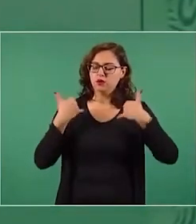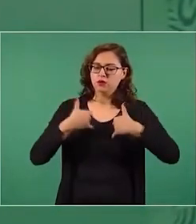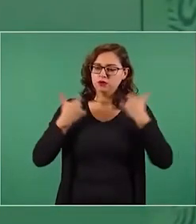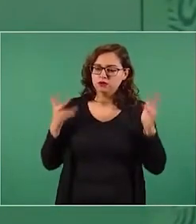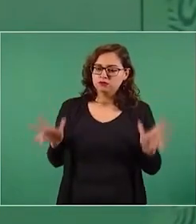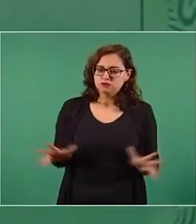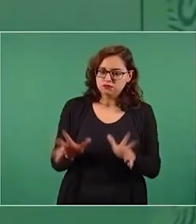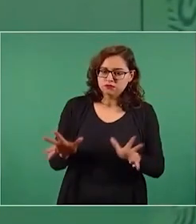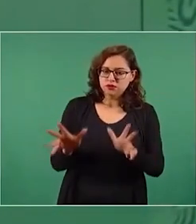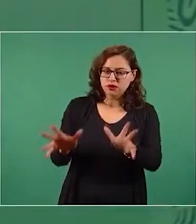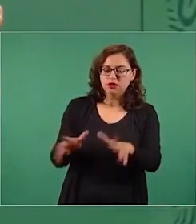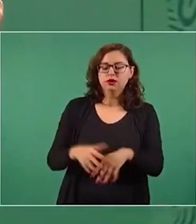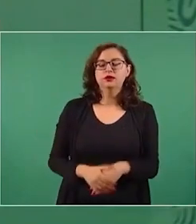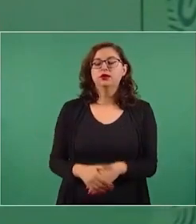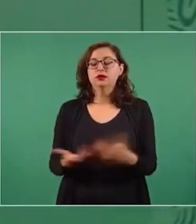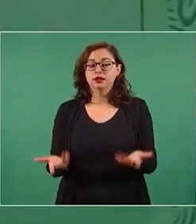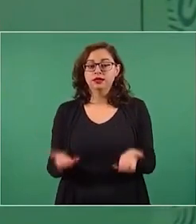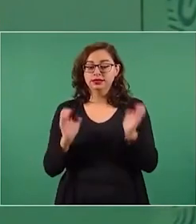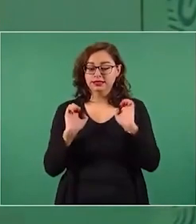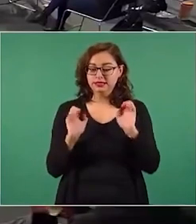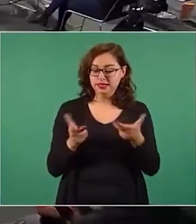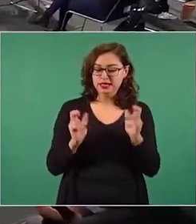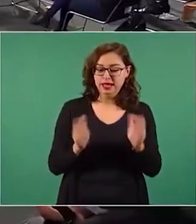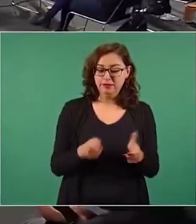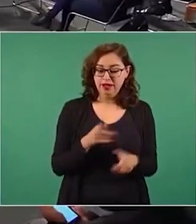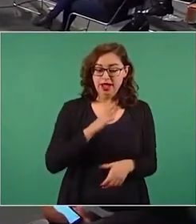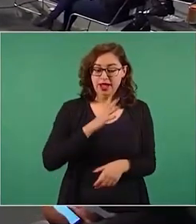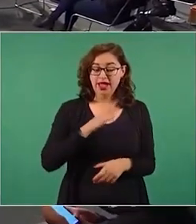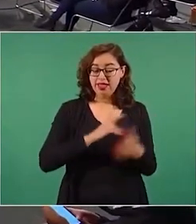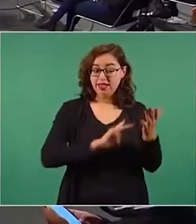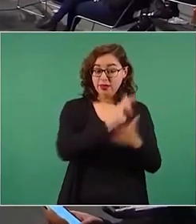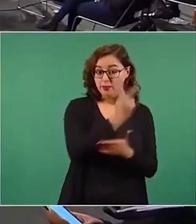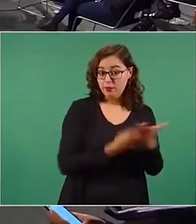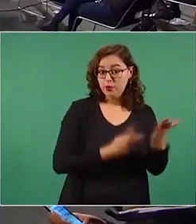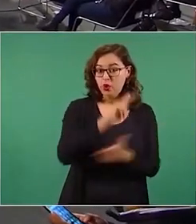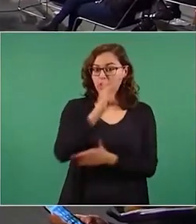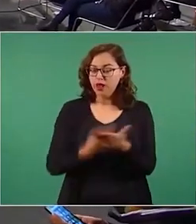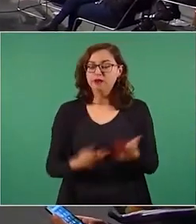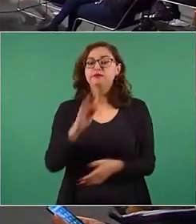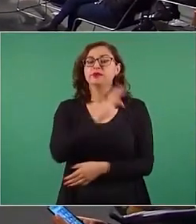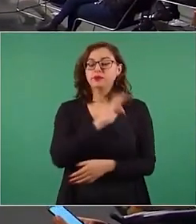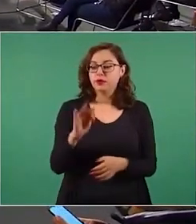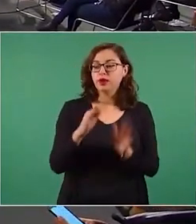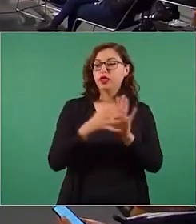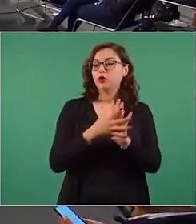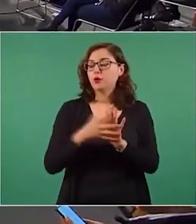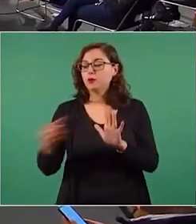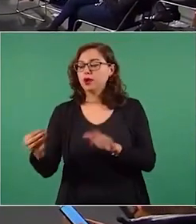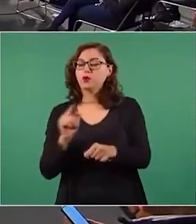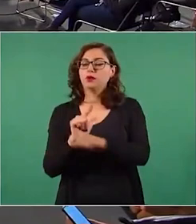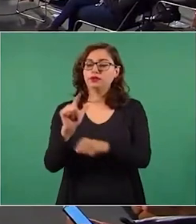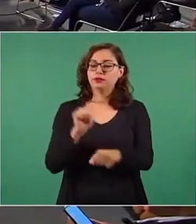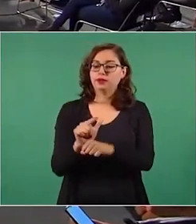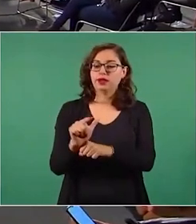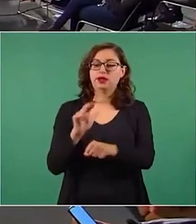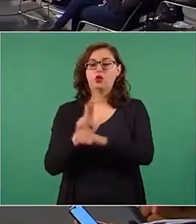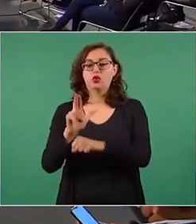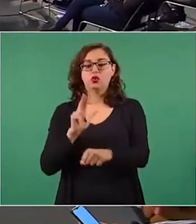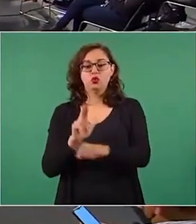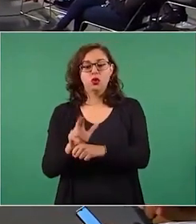estamos aplicando ya en Chiapas, que se extienda a Guatemala, que se extienda a Honduras, que se extienda a El Salvador.